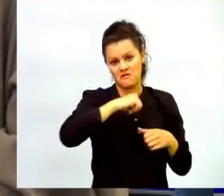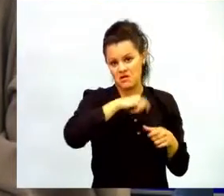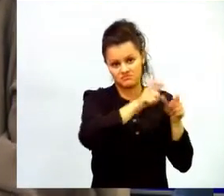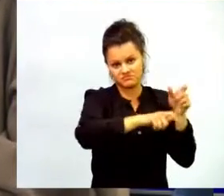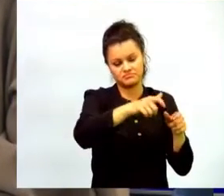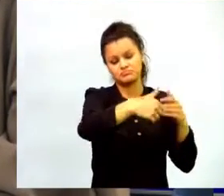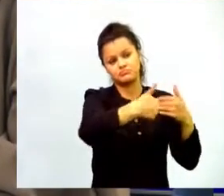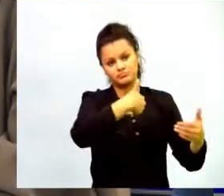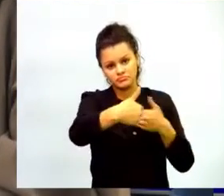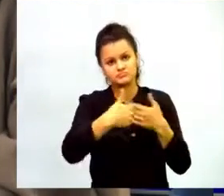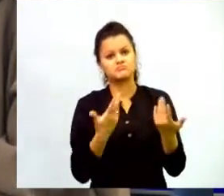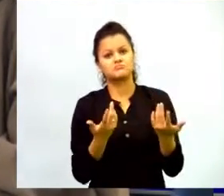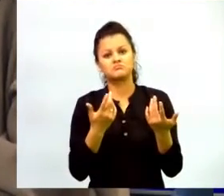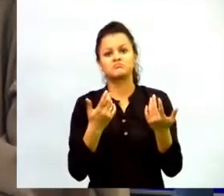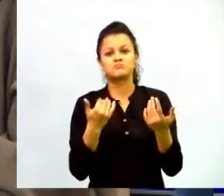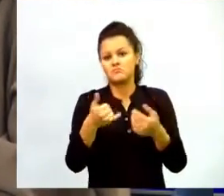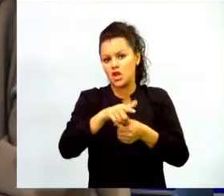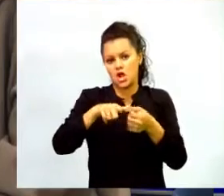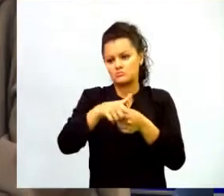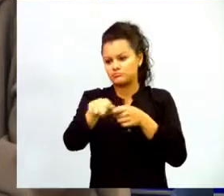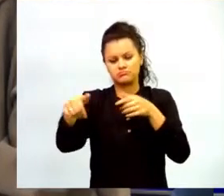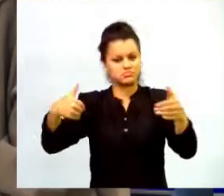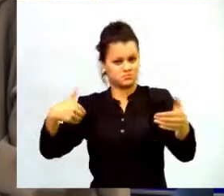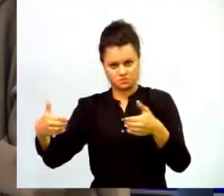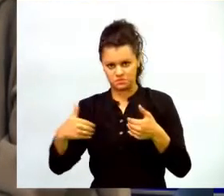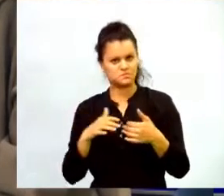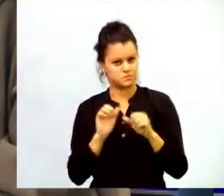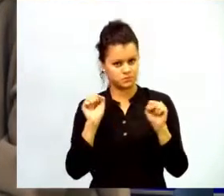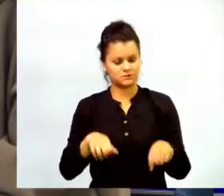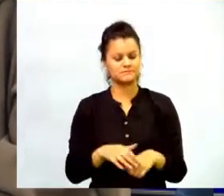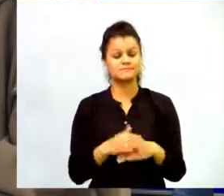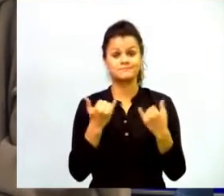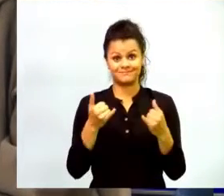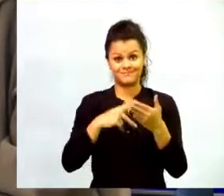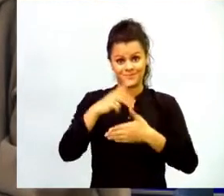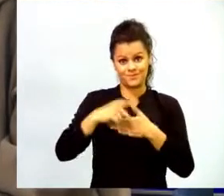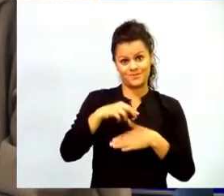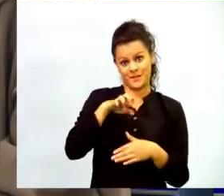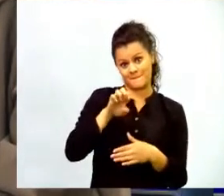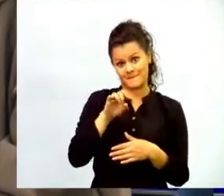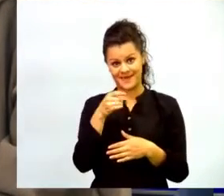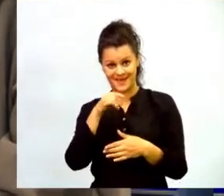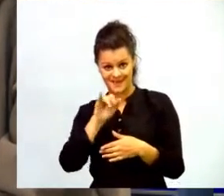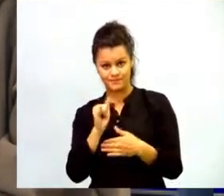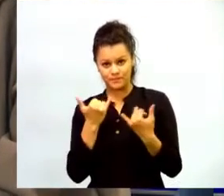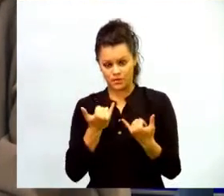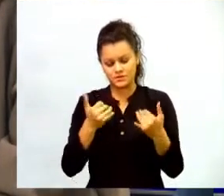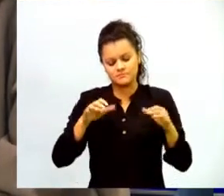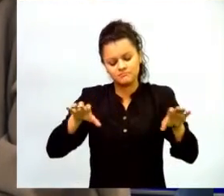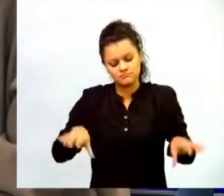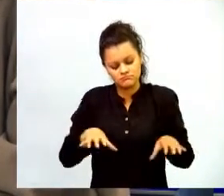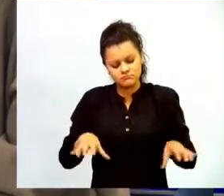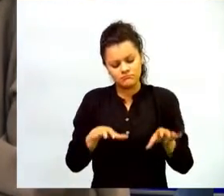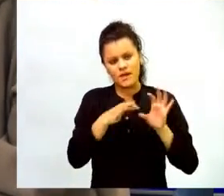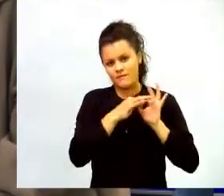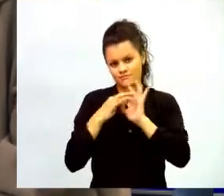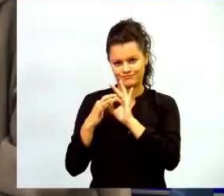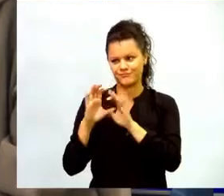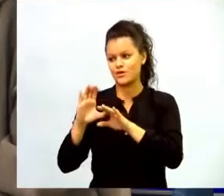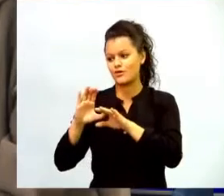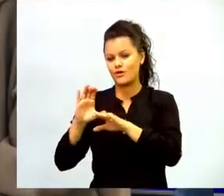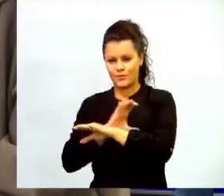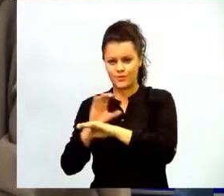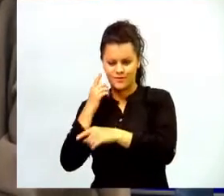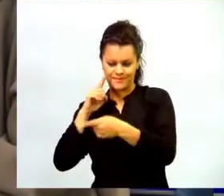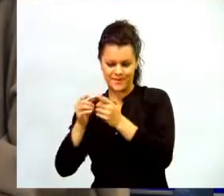PEGI en este momento adelanta una serie de acciones de la mano de Computadores para